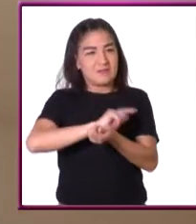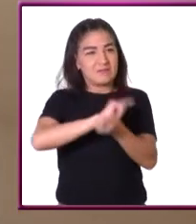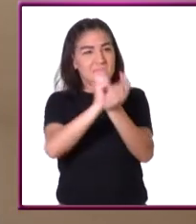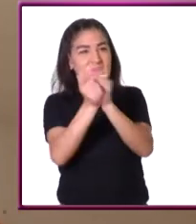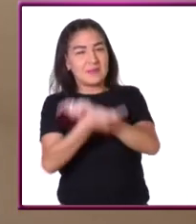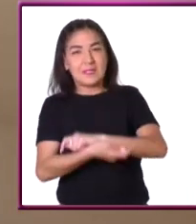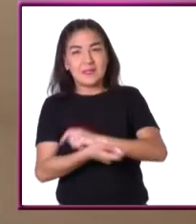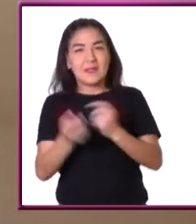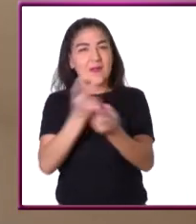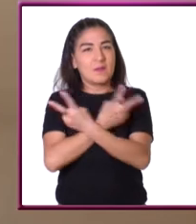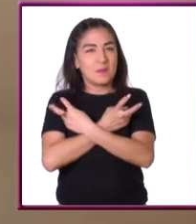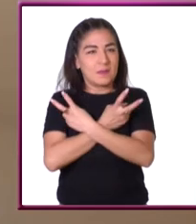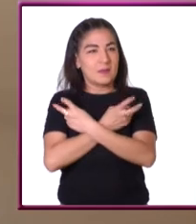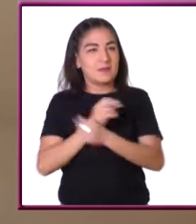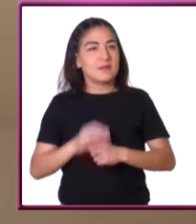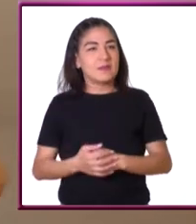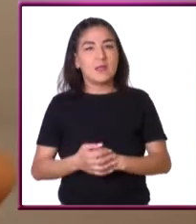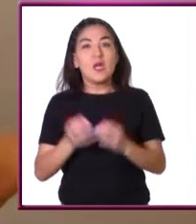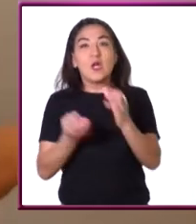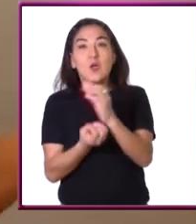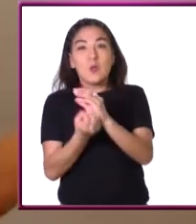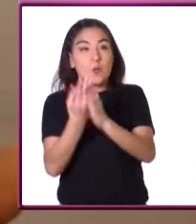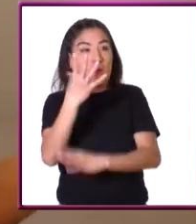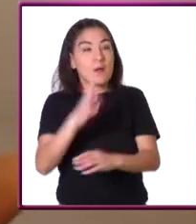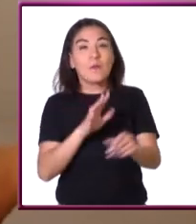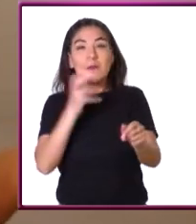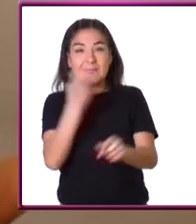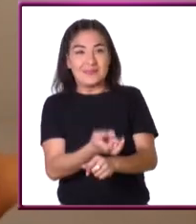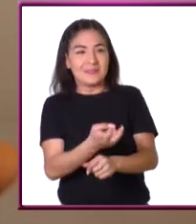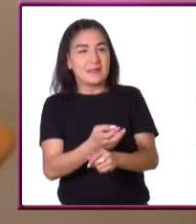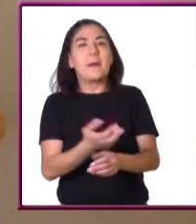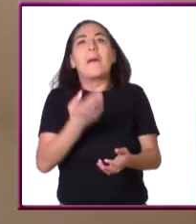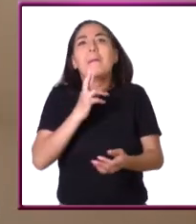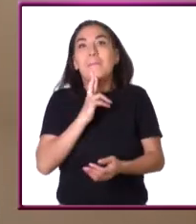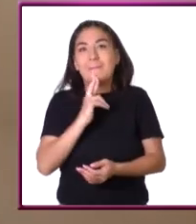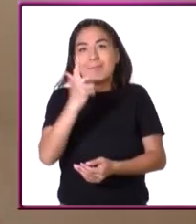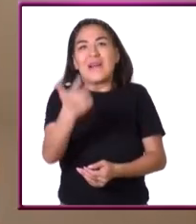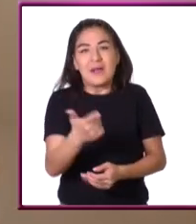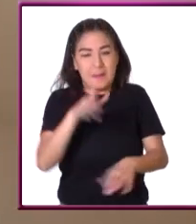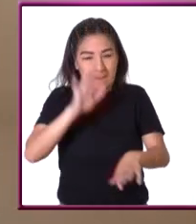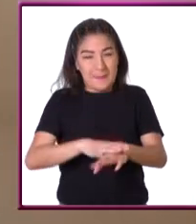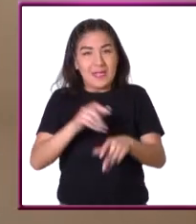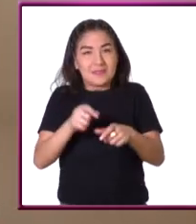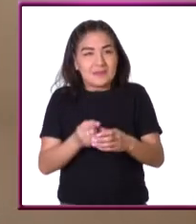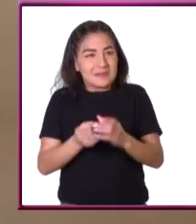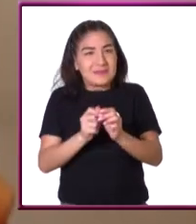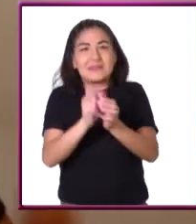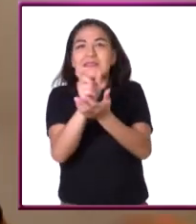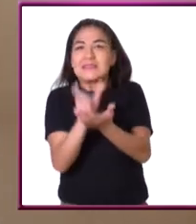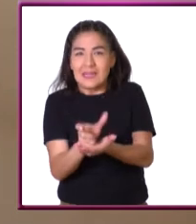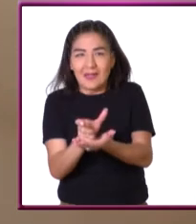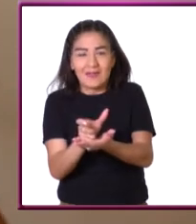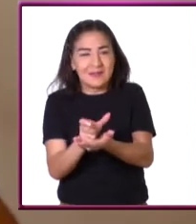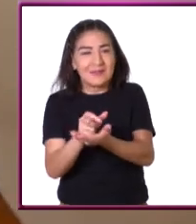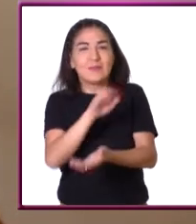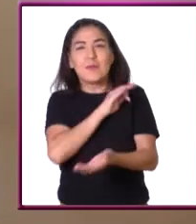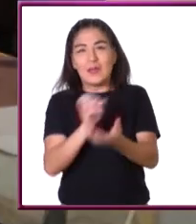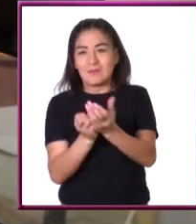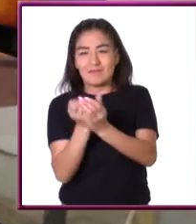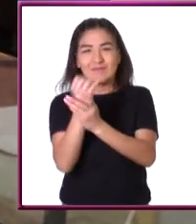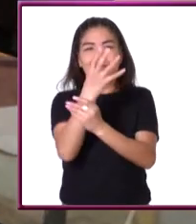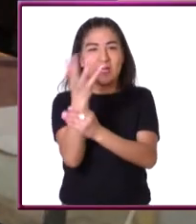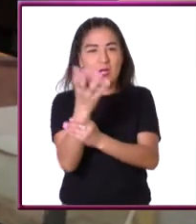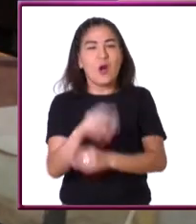se pueda abrir y el nuevo organismo, o bueno, el organismo mejorado o más grande pueda salir de él